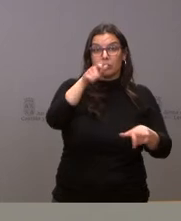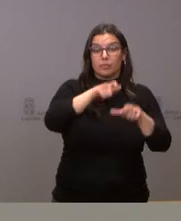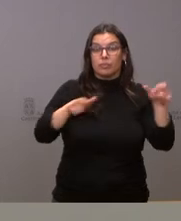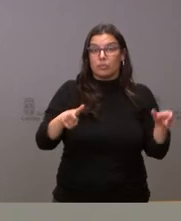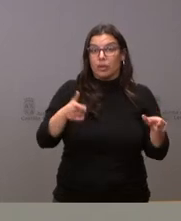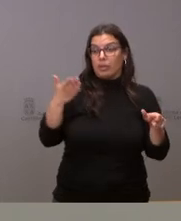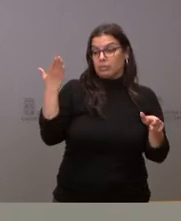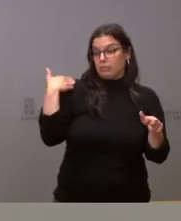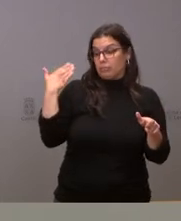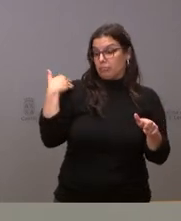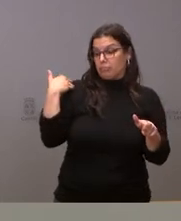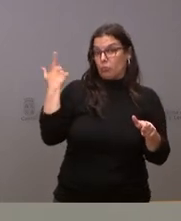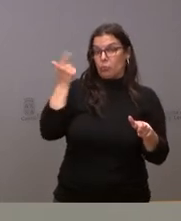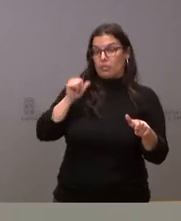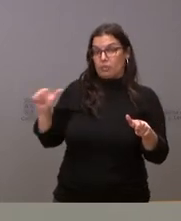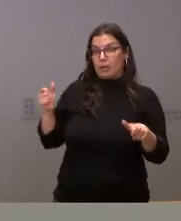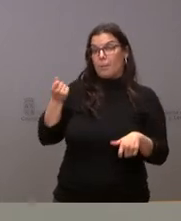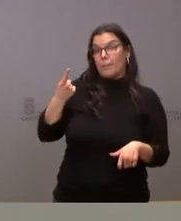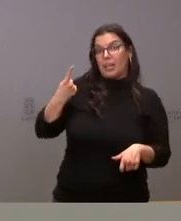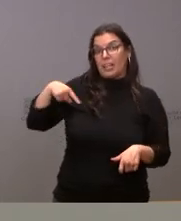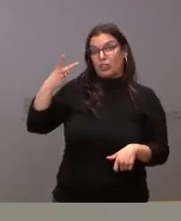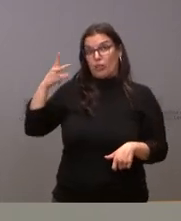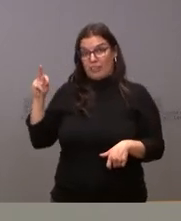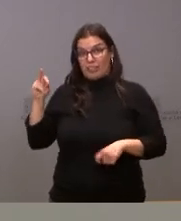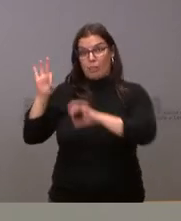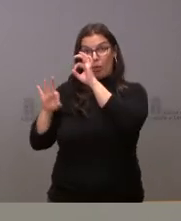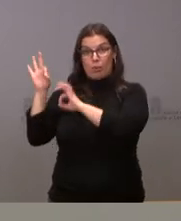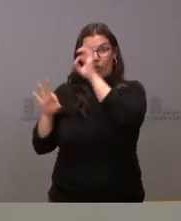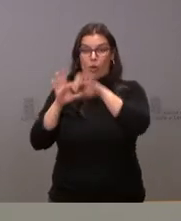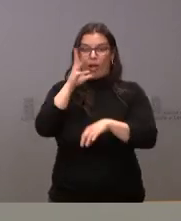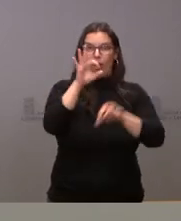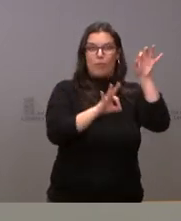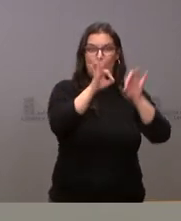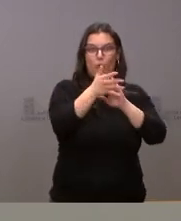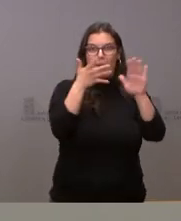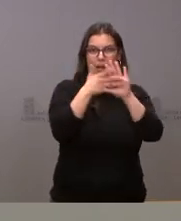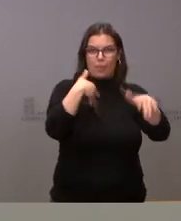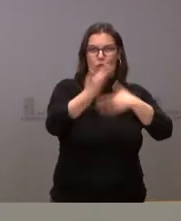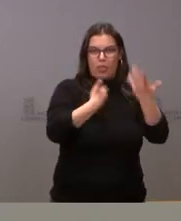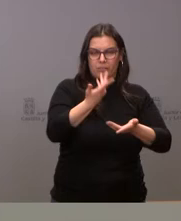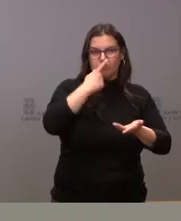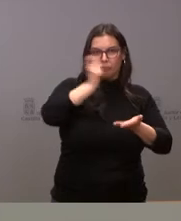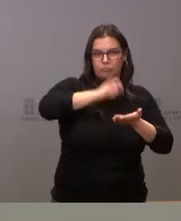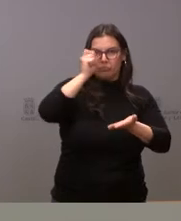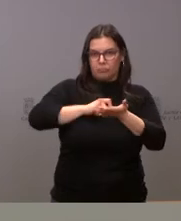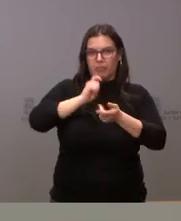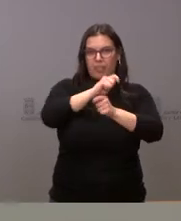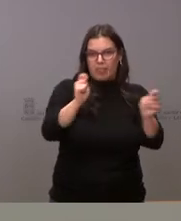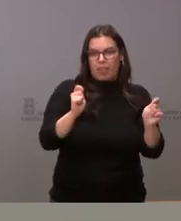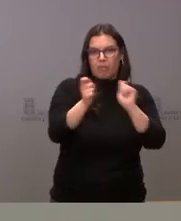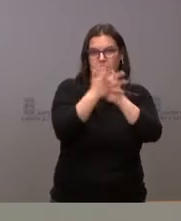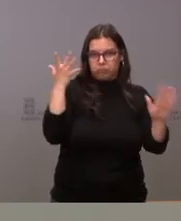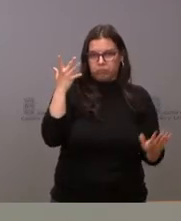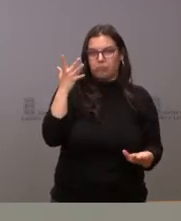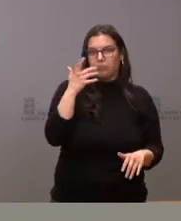hace tan solo una semana, que eran 1.120, de tal forma que se están ofreciendo, resolviendo, entregando estas